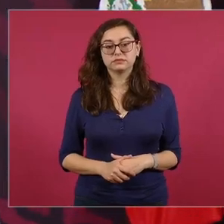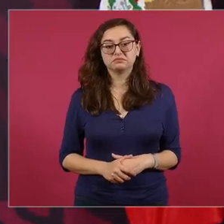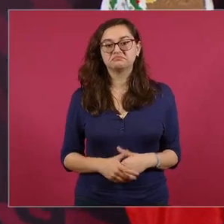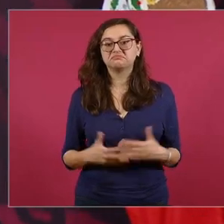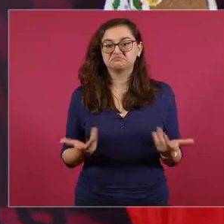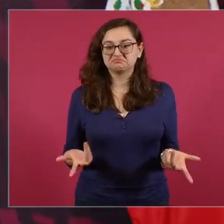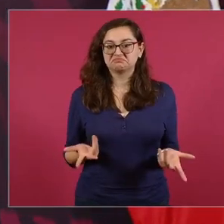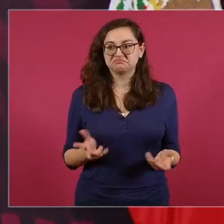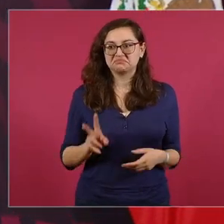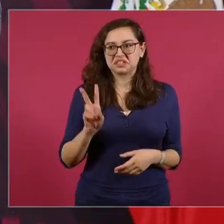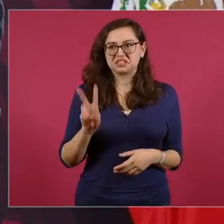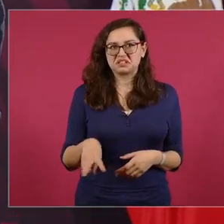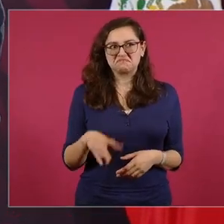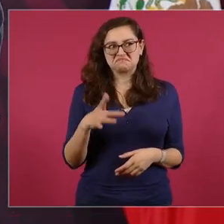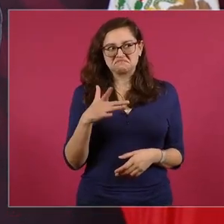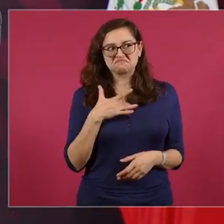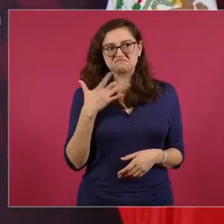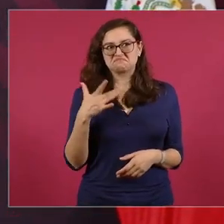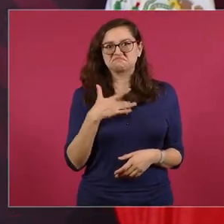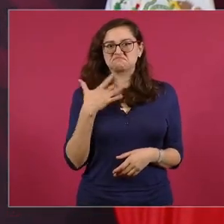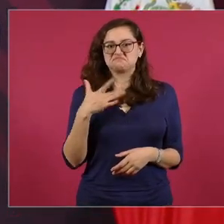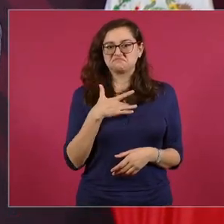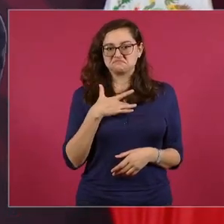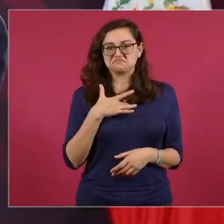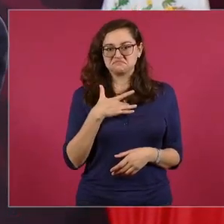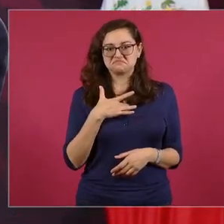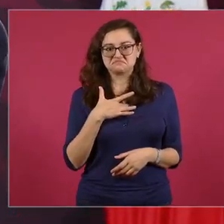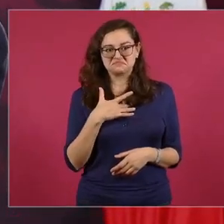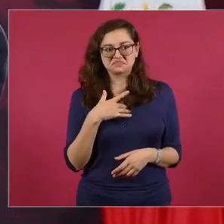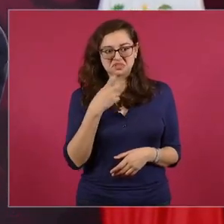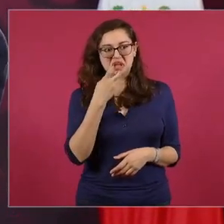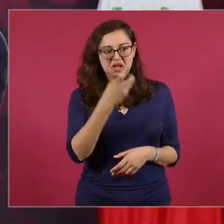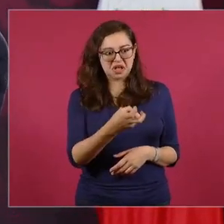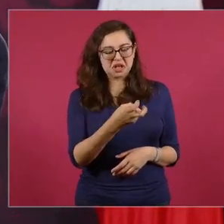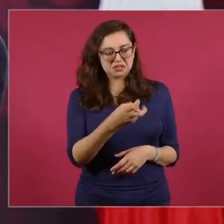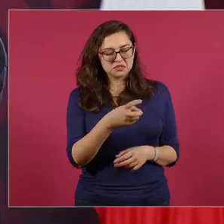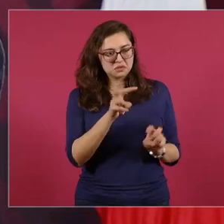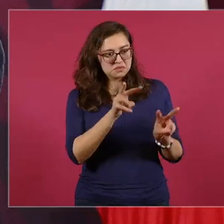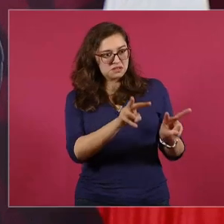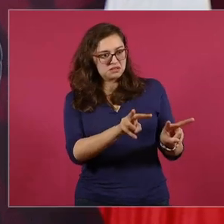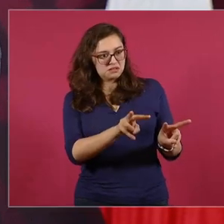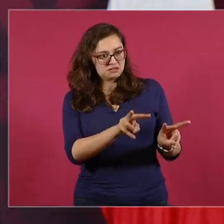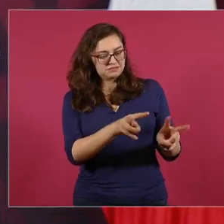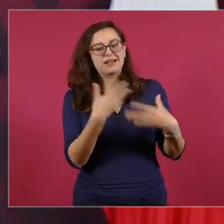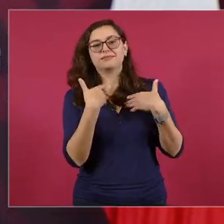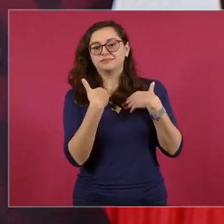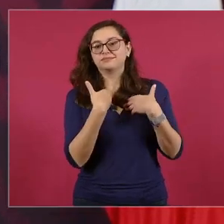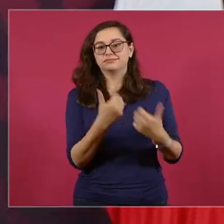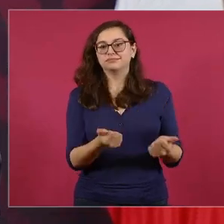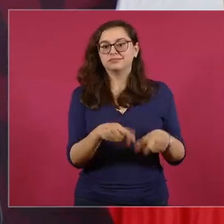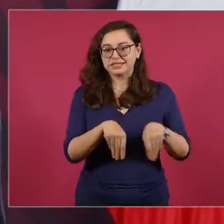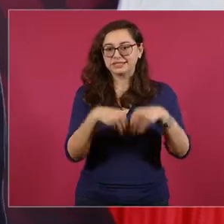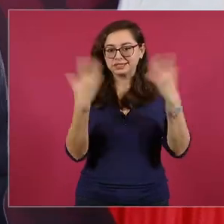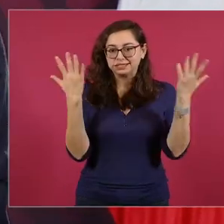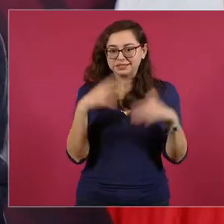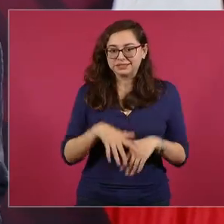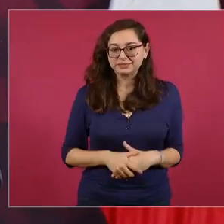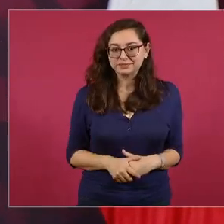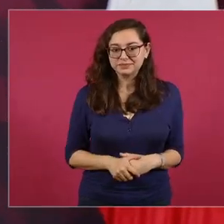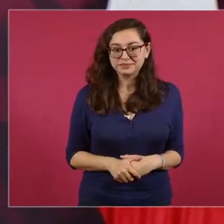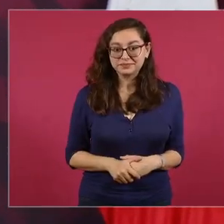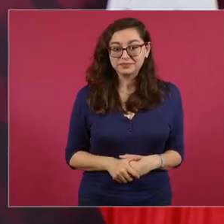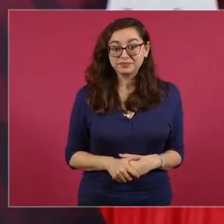ilustrativo que nos ayuda mucho a comprender más cosas es que todos estos